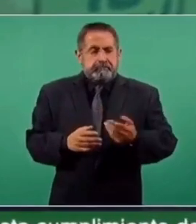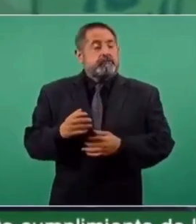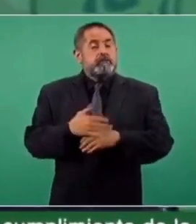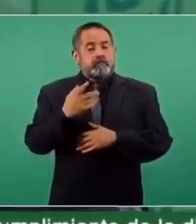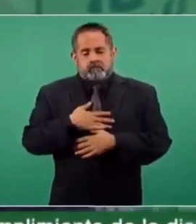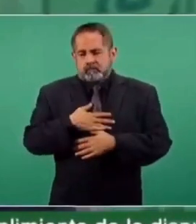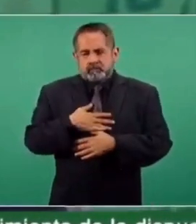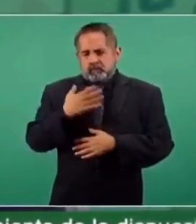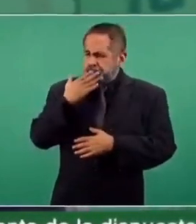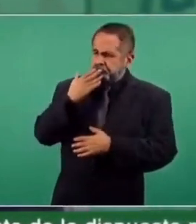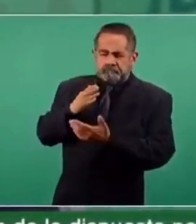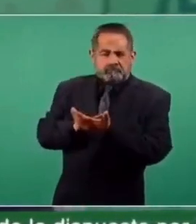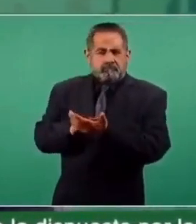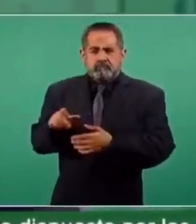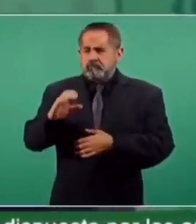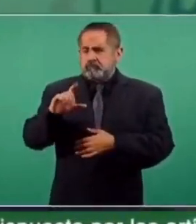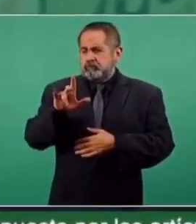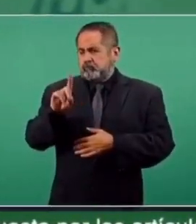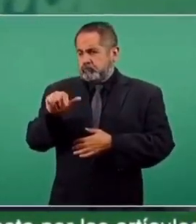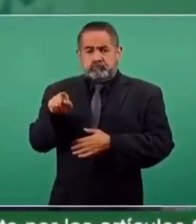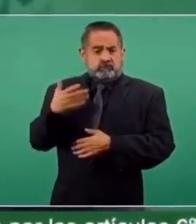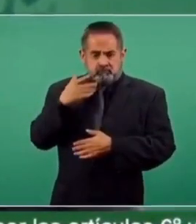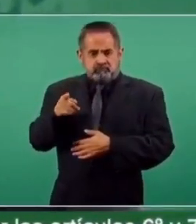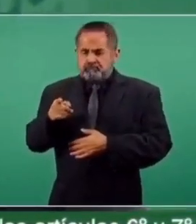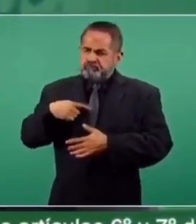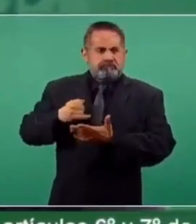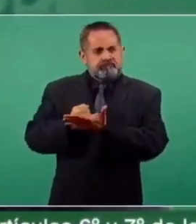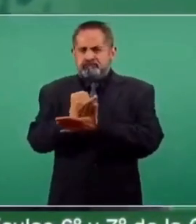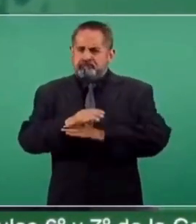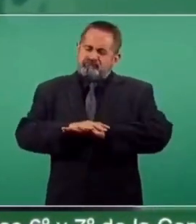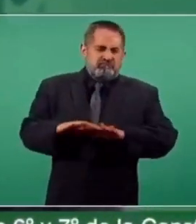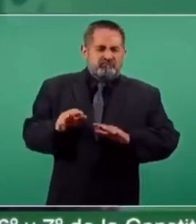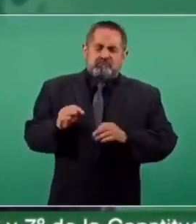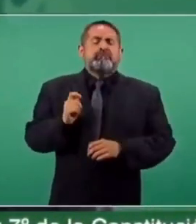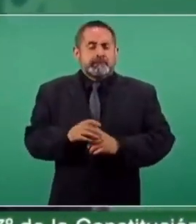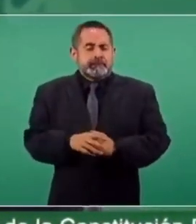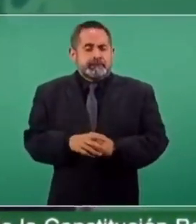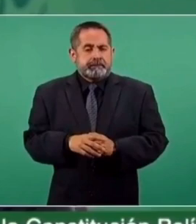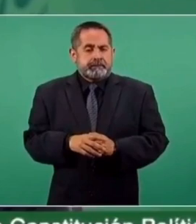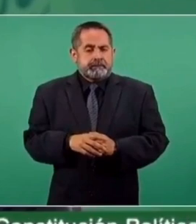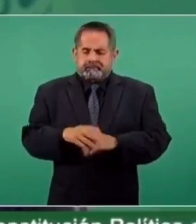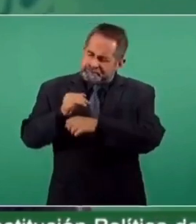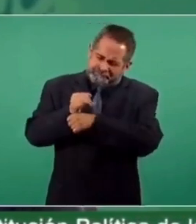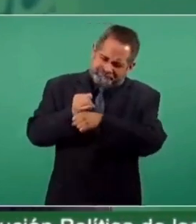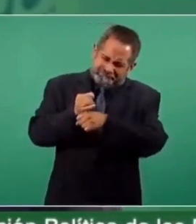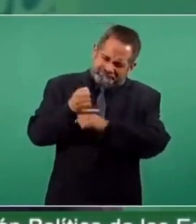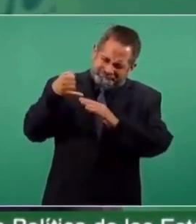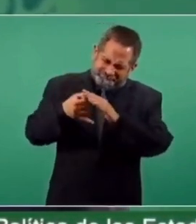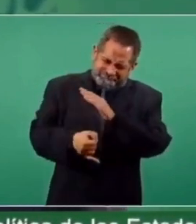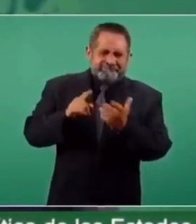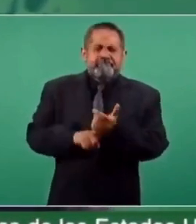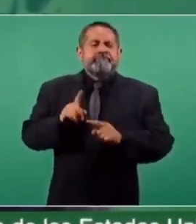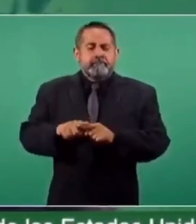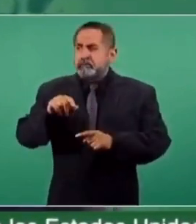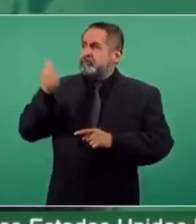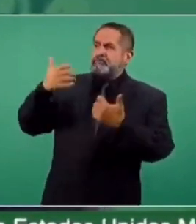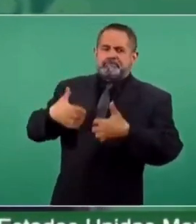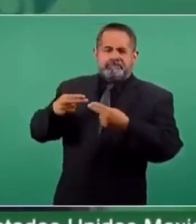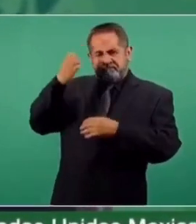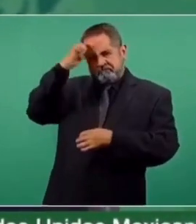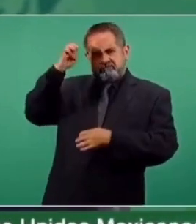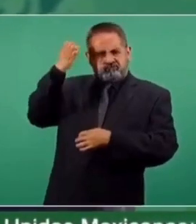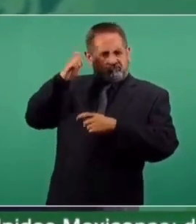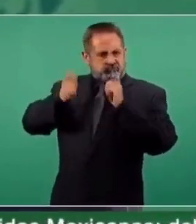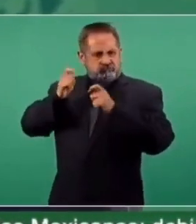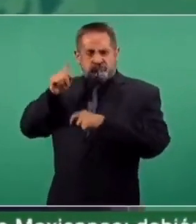Le celebro a Claudia Sheinbaum que haya tomado la decisión de ir al fondo, de traer un